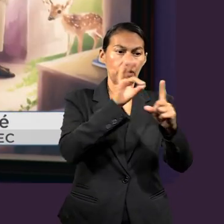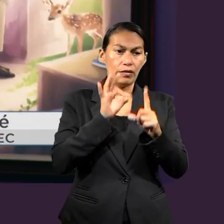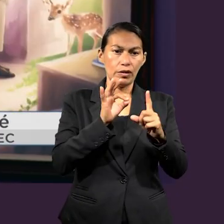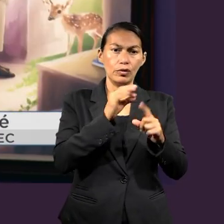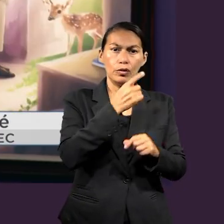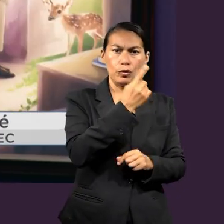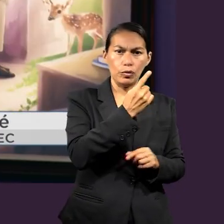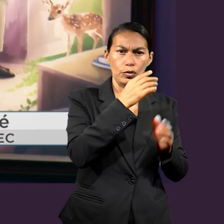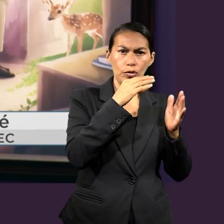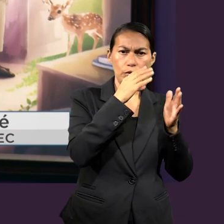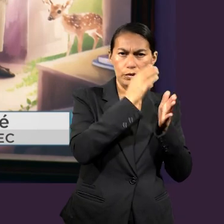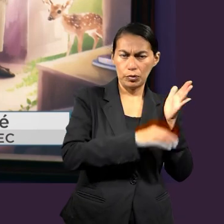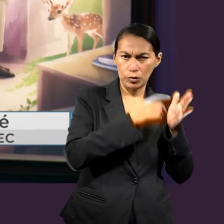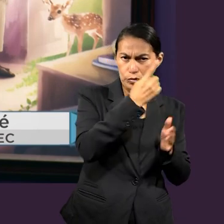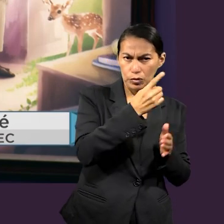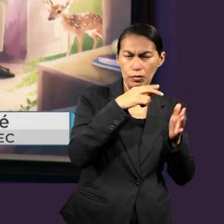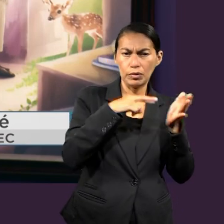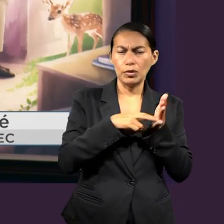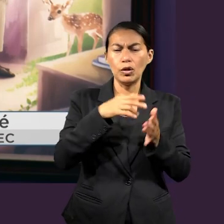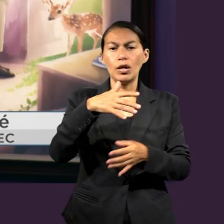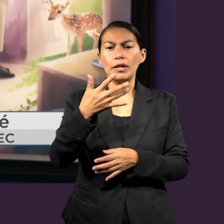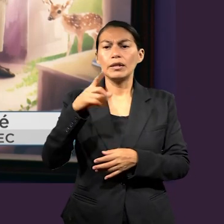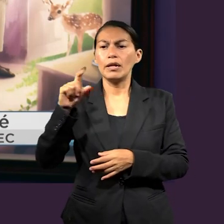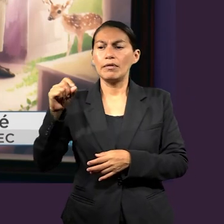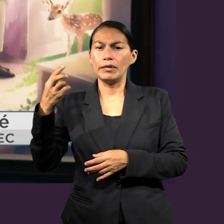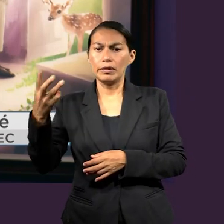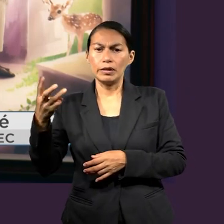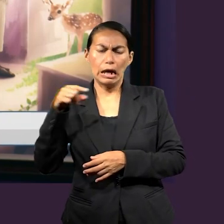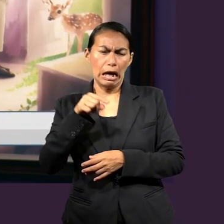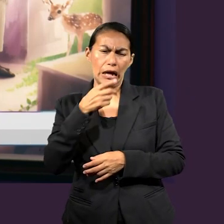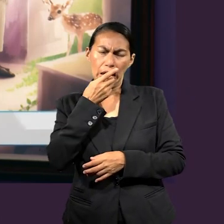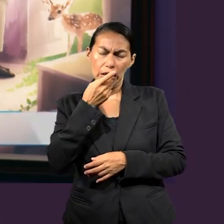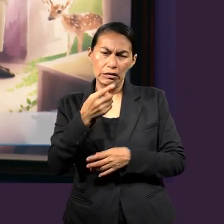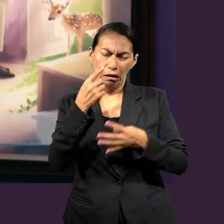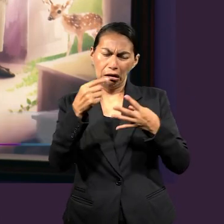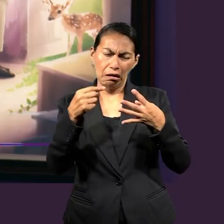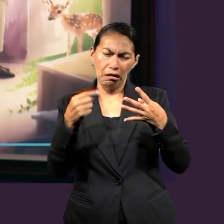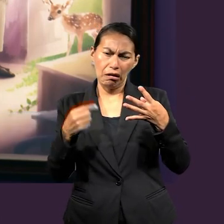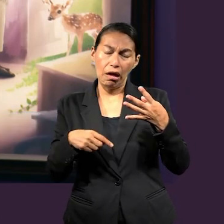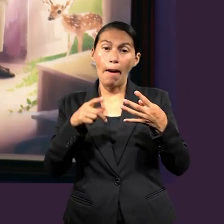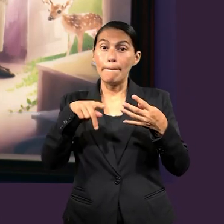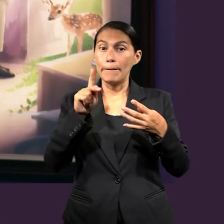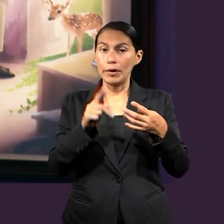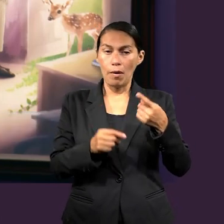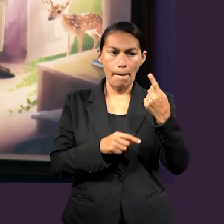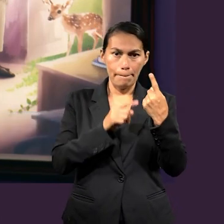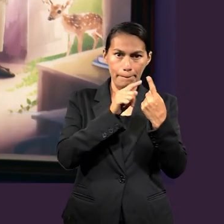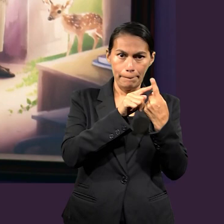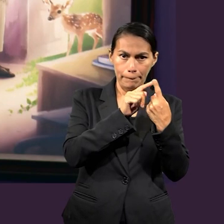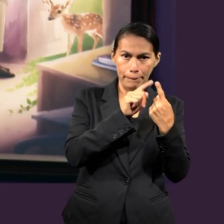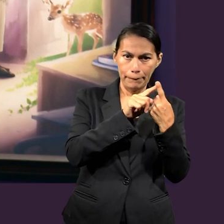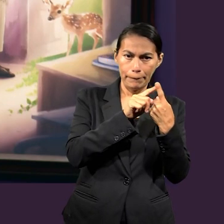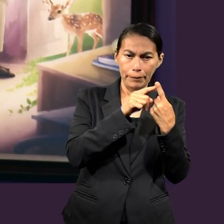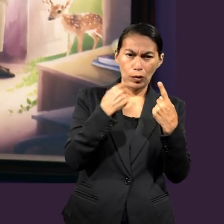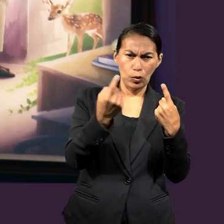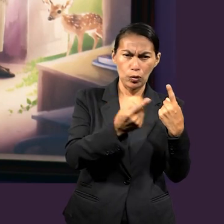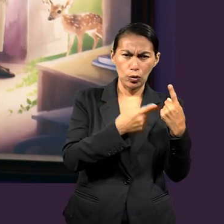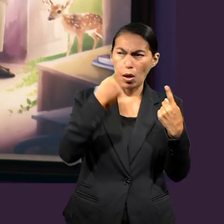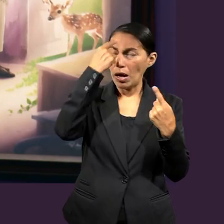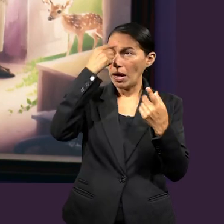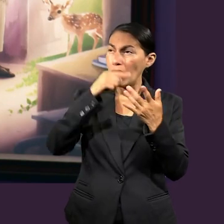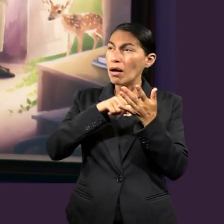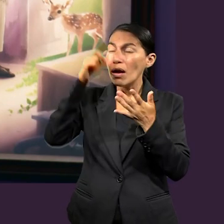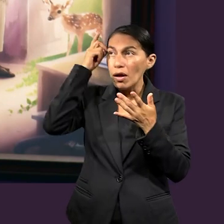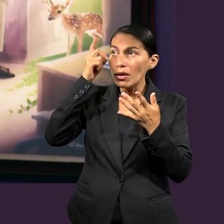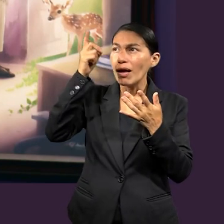Efesios 1, 15 al 23, bueno, se habla de muchas cosas. En primero, pues, nos da el ejemplo de que debemos dar gracias,